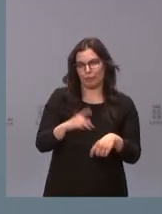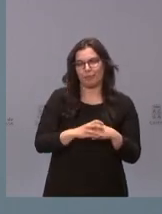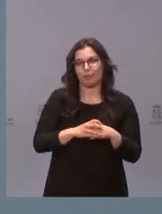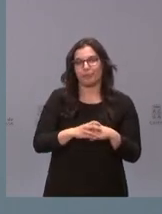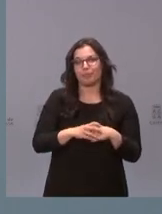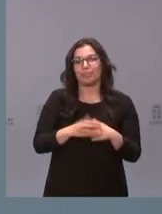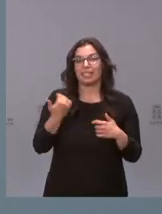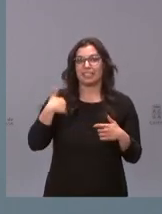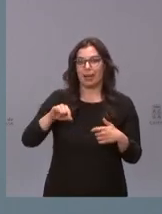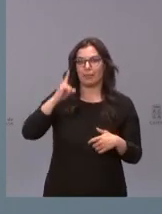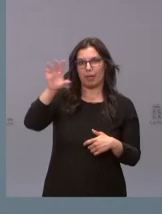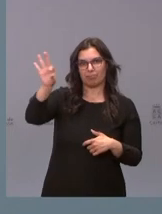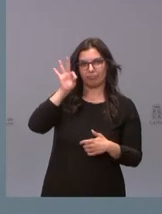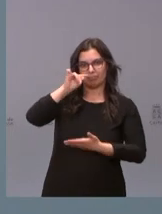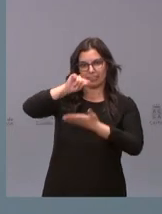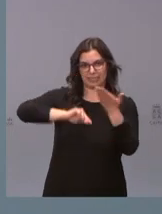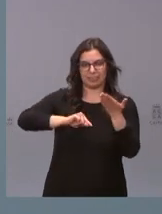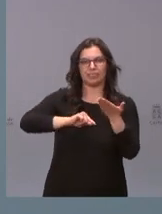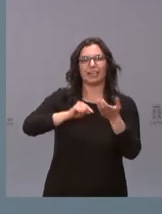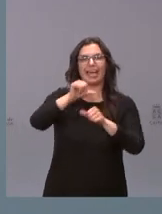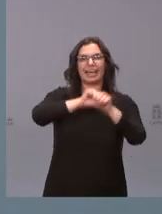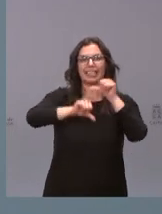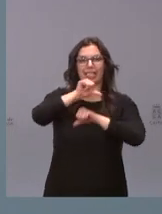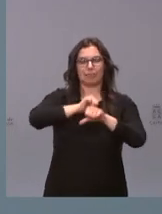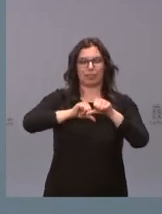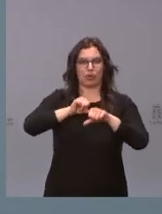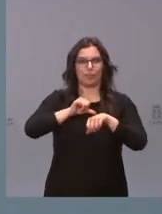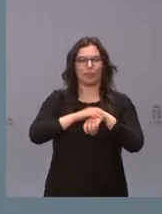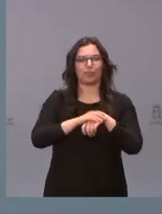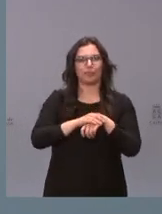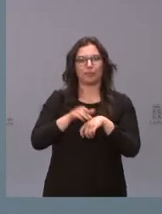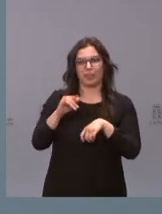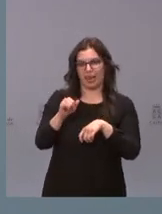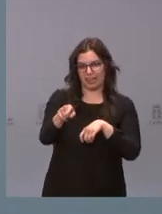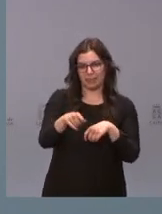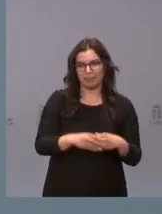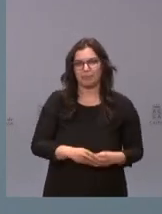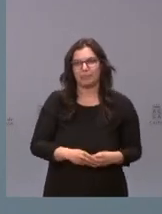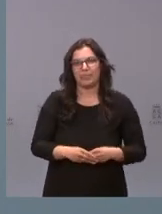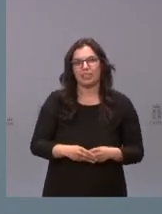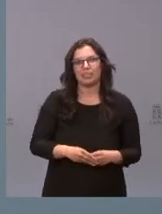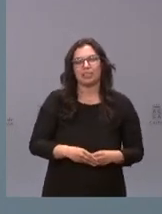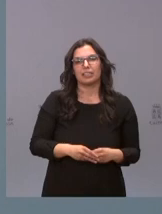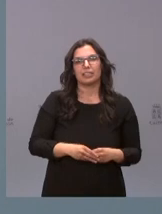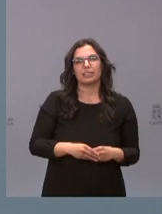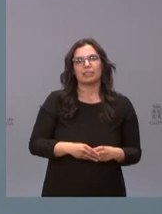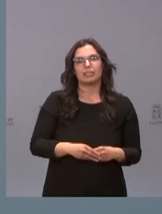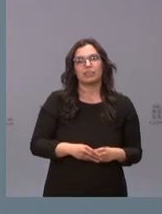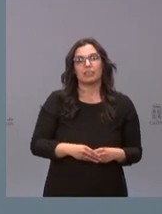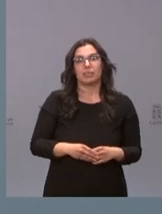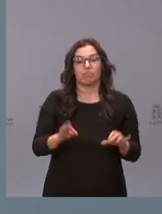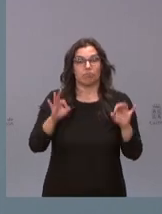primer químico, nuestro primer empleado, el doctor Enos López, está con nosotros y vamos en un momento que